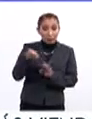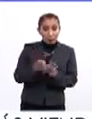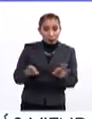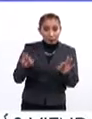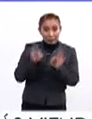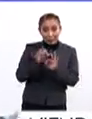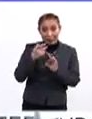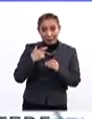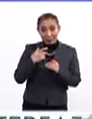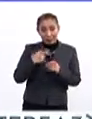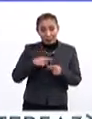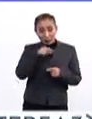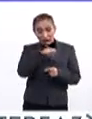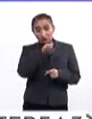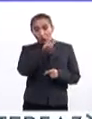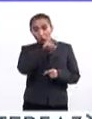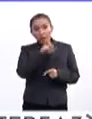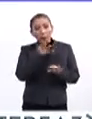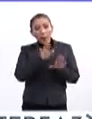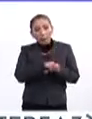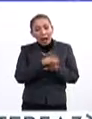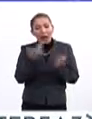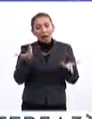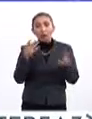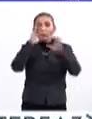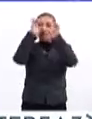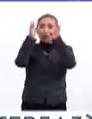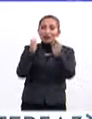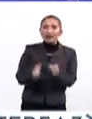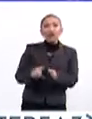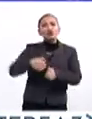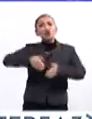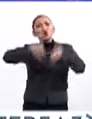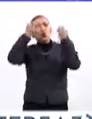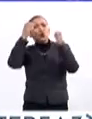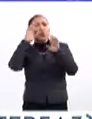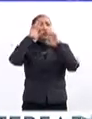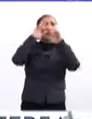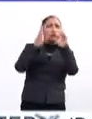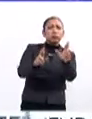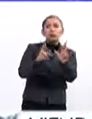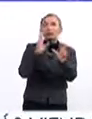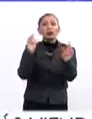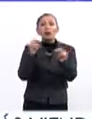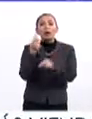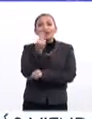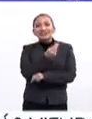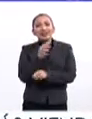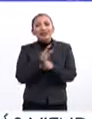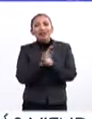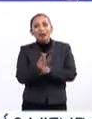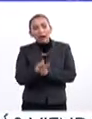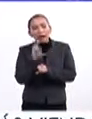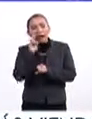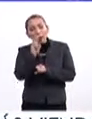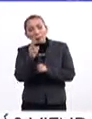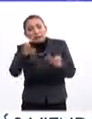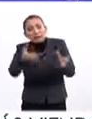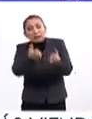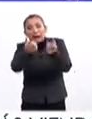importante este personaje para nosotros, más que ponerle bustos de bronce, pedestales de mármol, lo que se necesita es